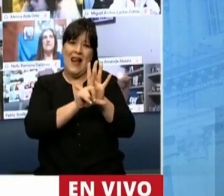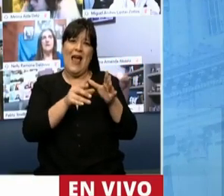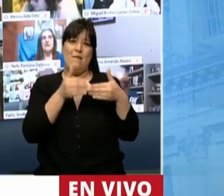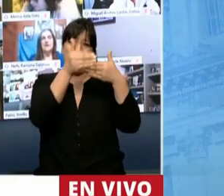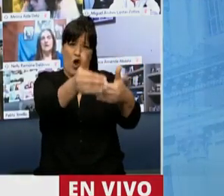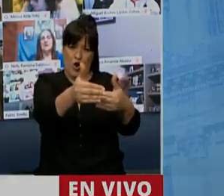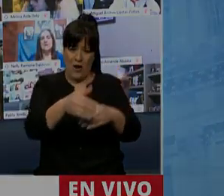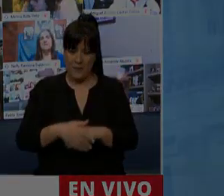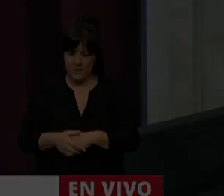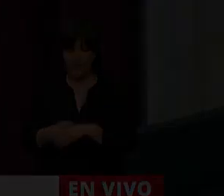diputado. Gracias. Gracias. Gracias.